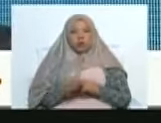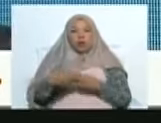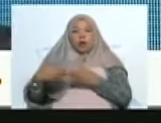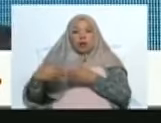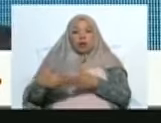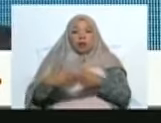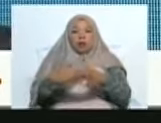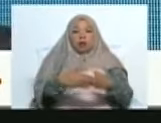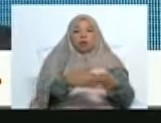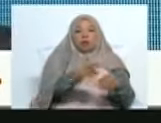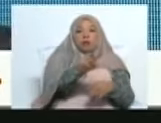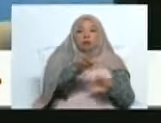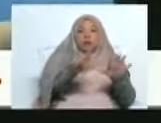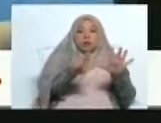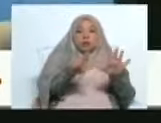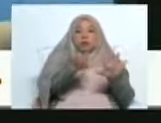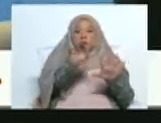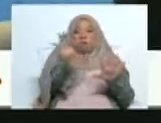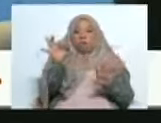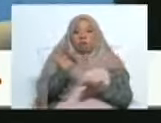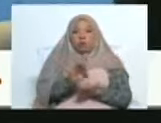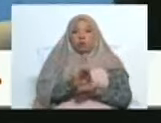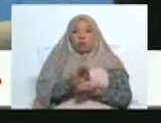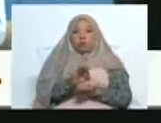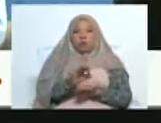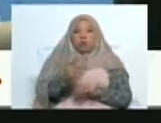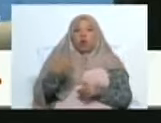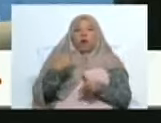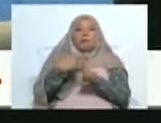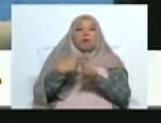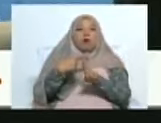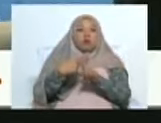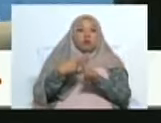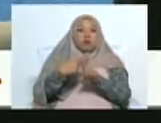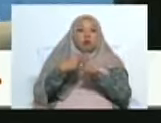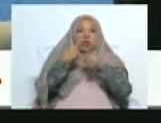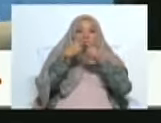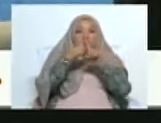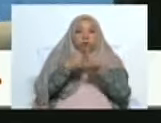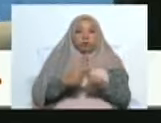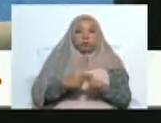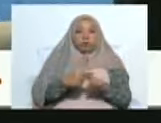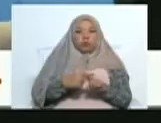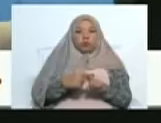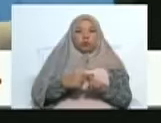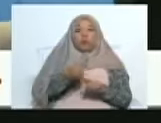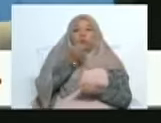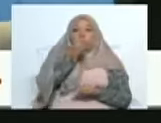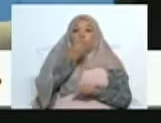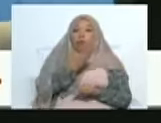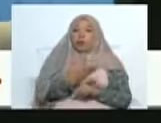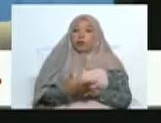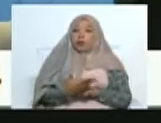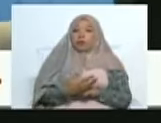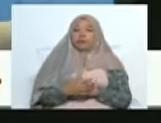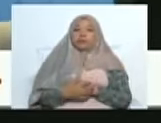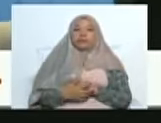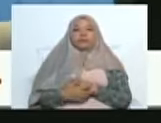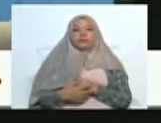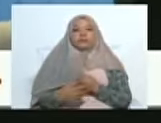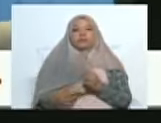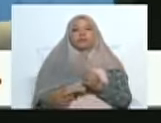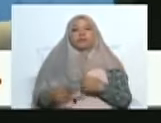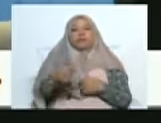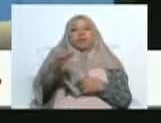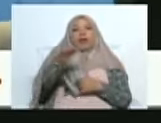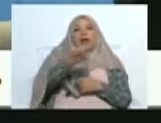26%. Todos los números, todos, todos los números muestran números muy positivos. Y esos